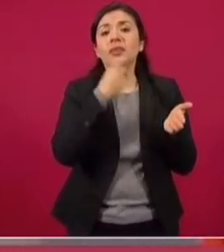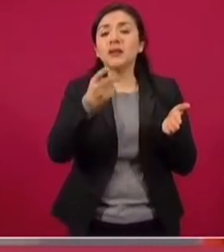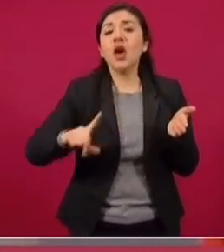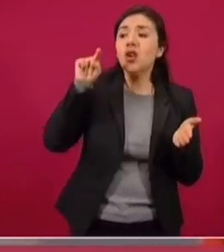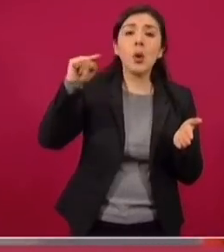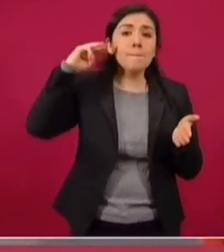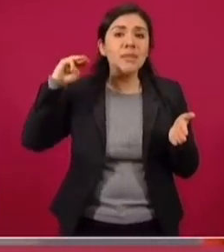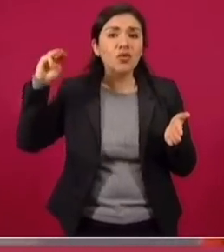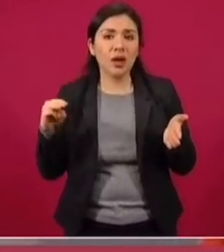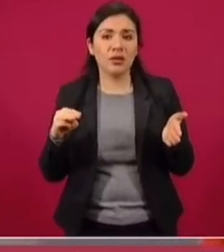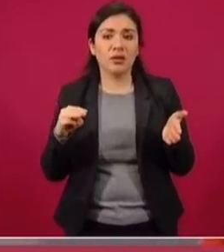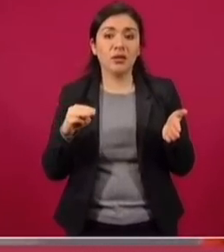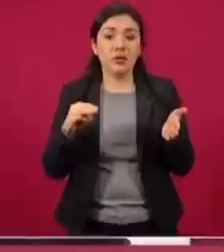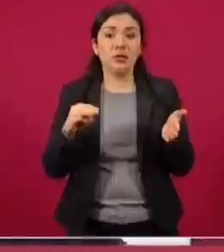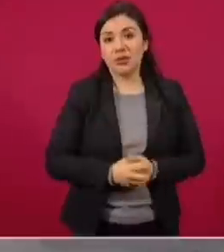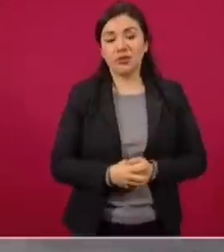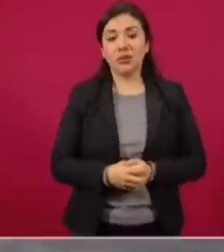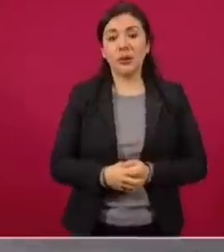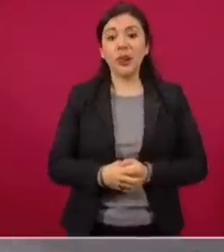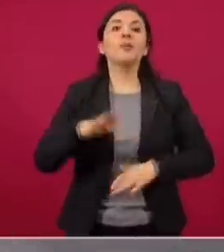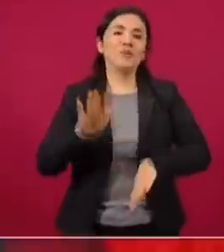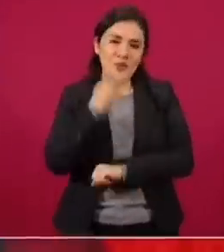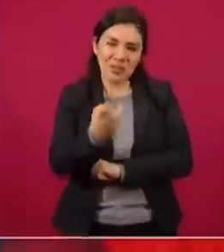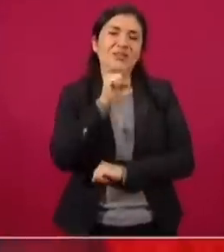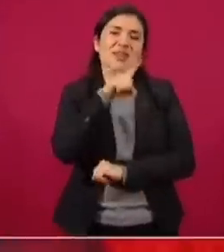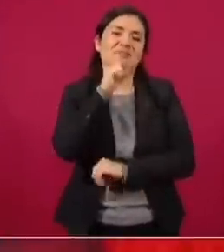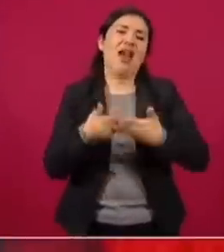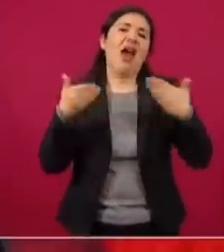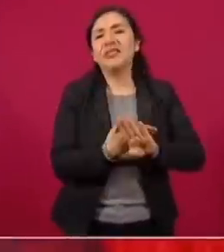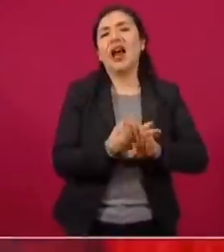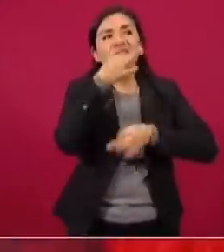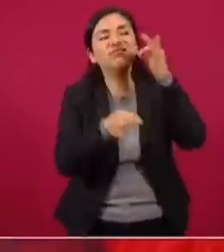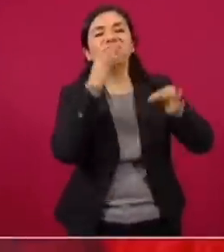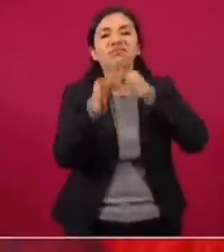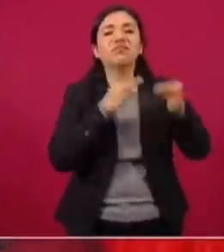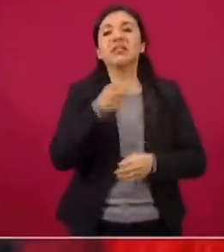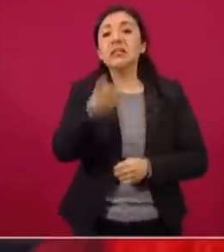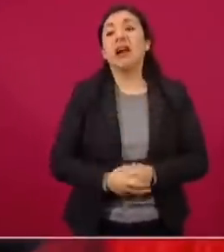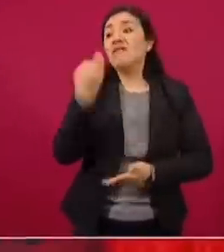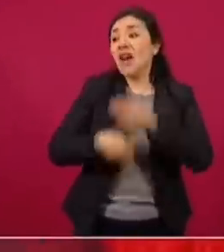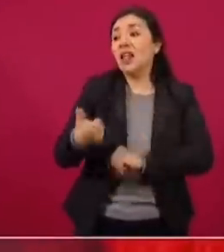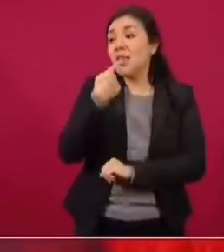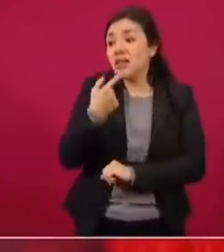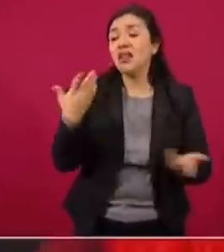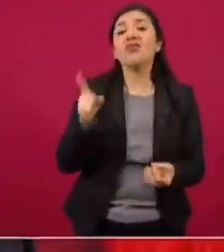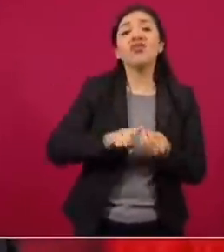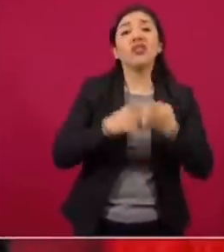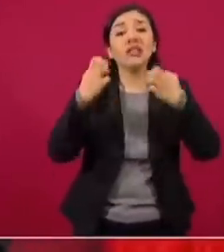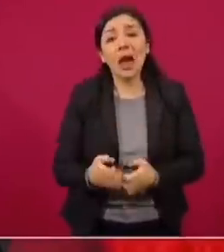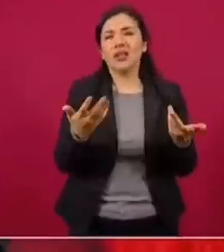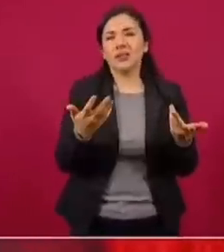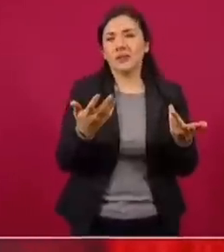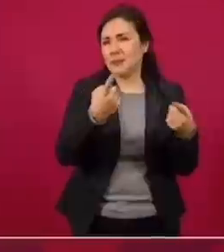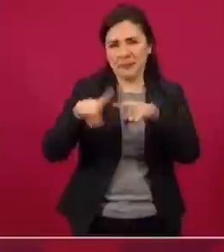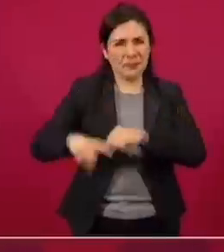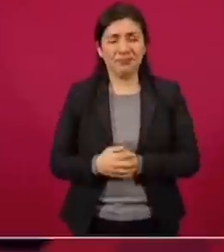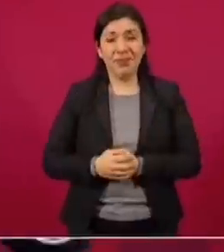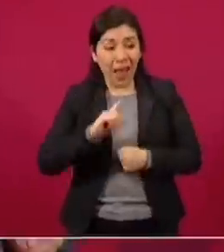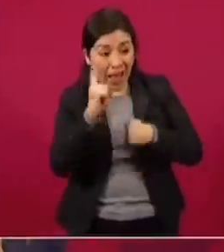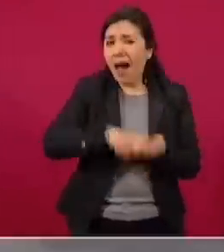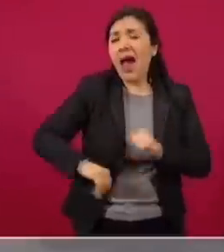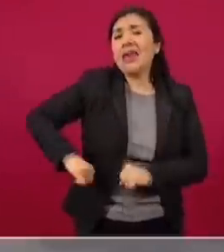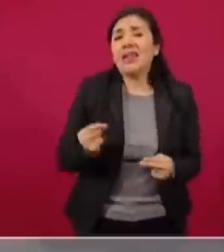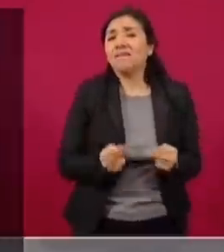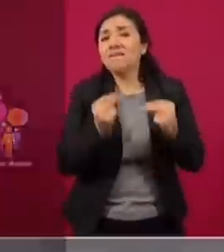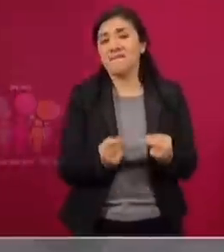de Michoacán, que existía. Y también por eso la campaña de que faltaban los medicamentos y meter a los niños. Pero es lo que hay detrás.